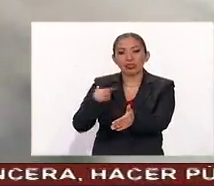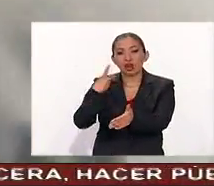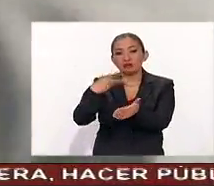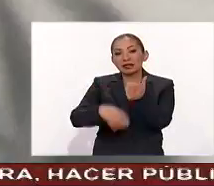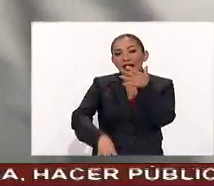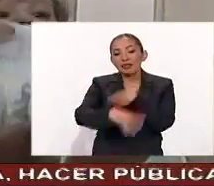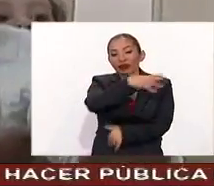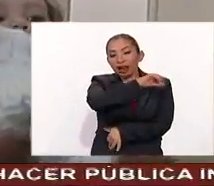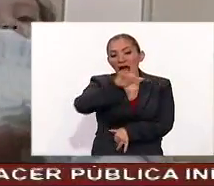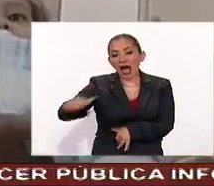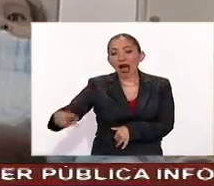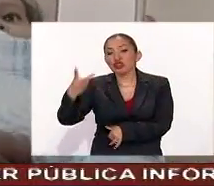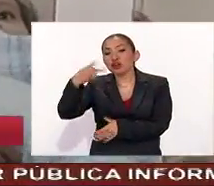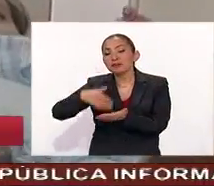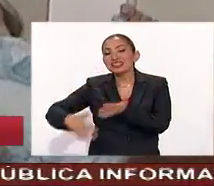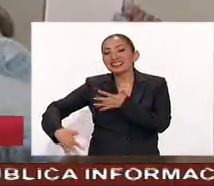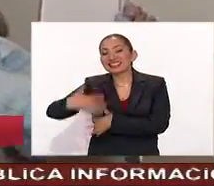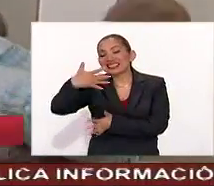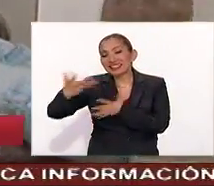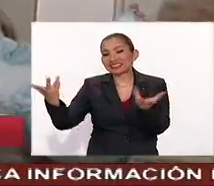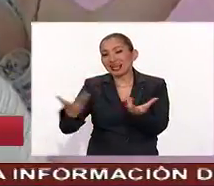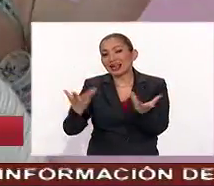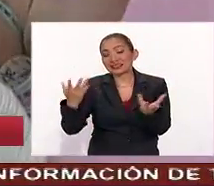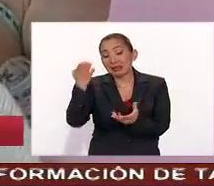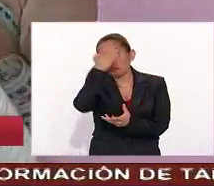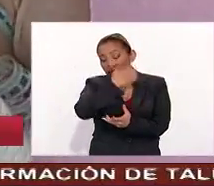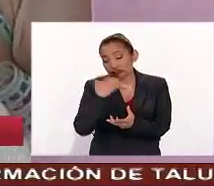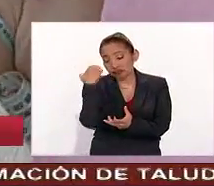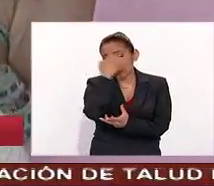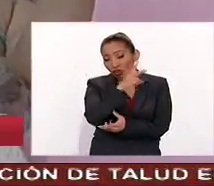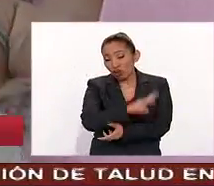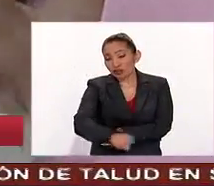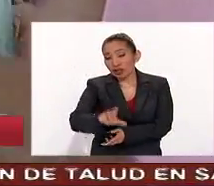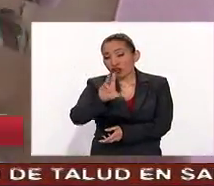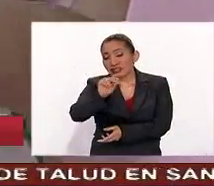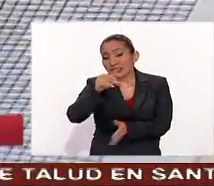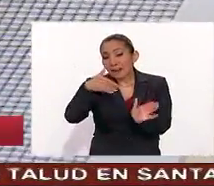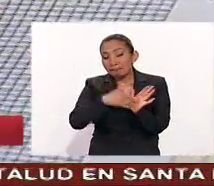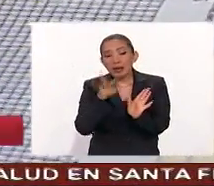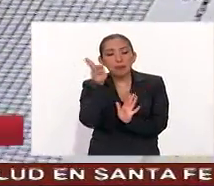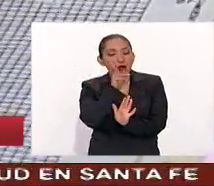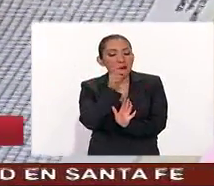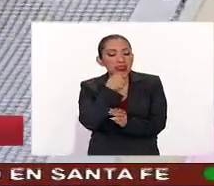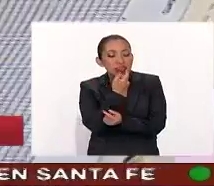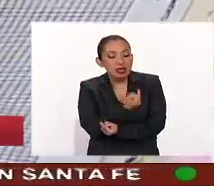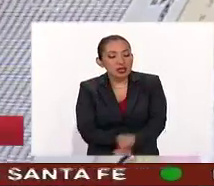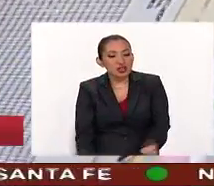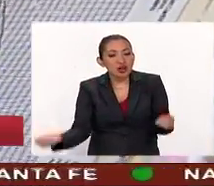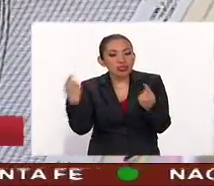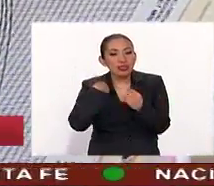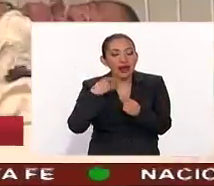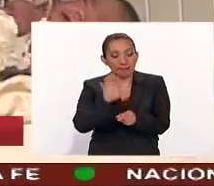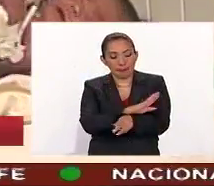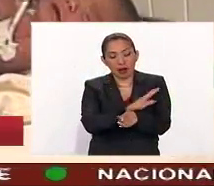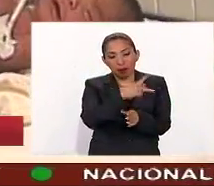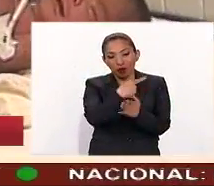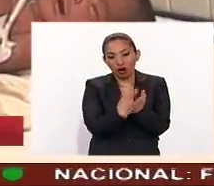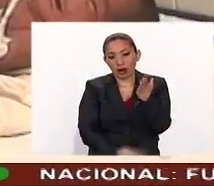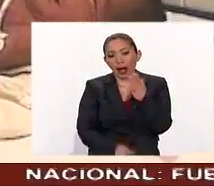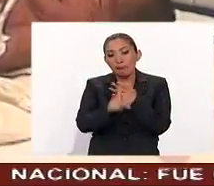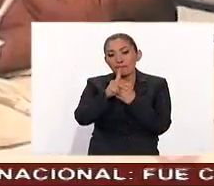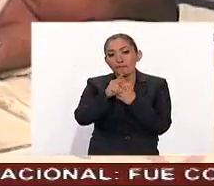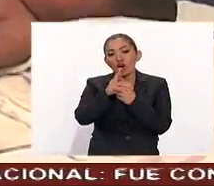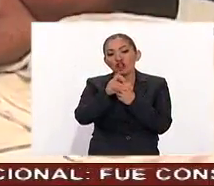2014 a 2015, se realizaron más de 850 mil pruebas de niños beneficiarios del programa